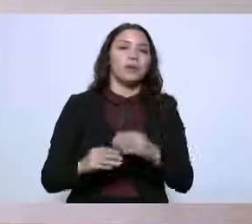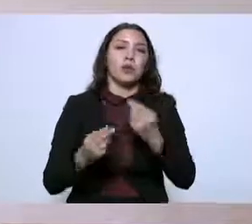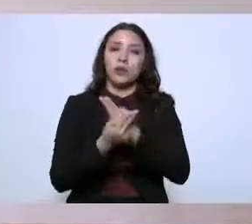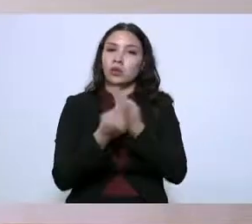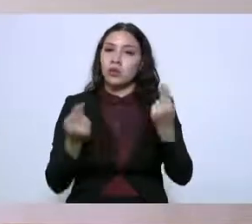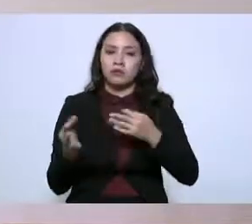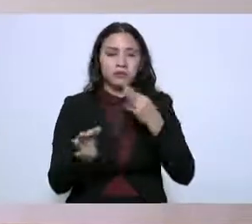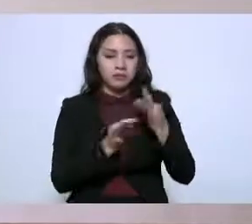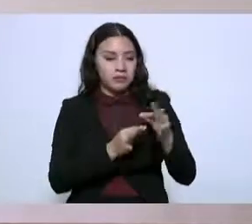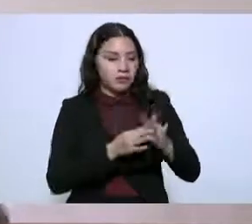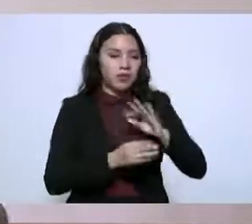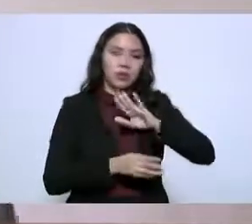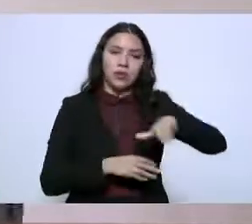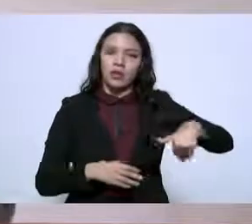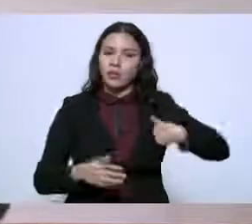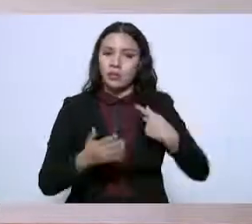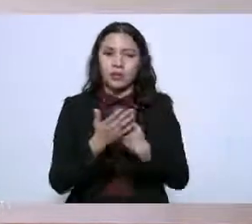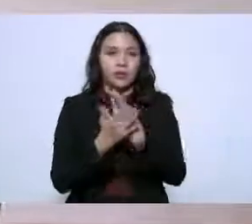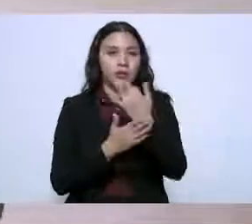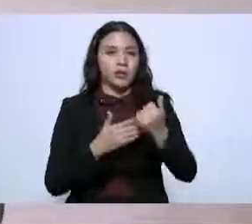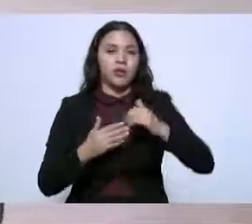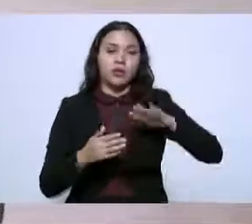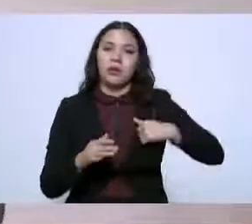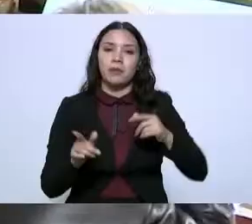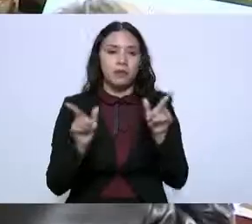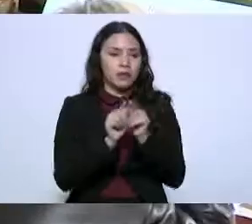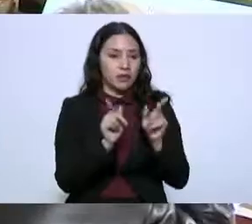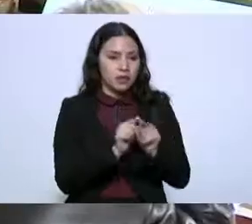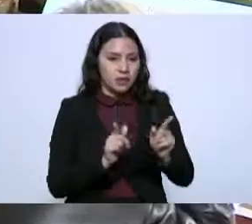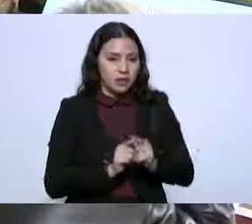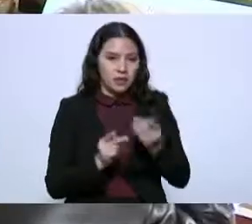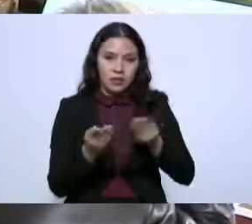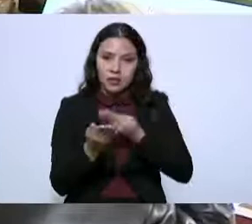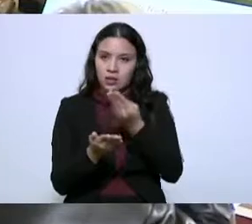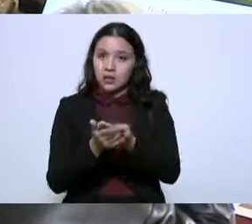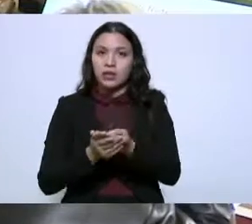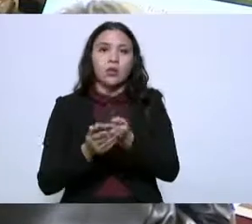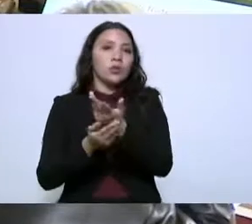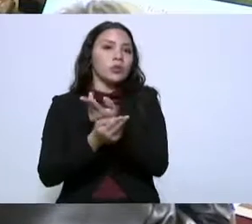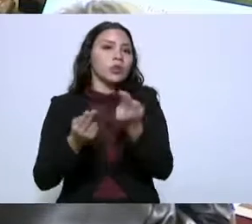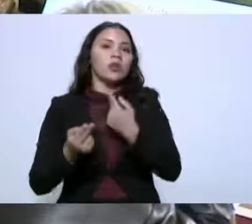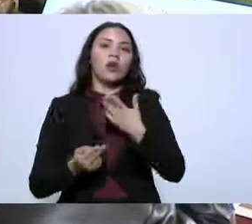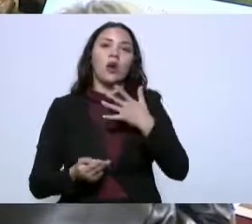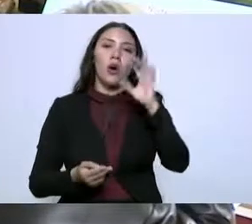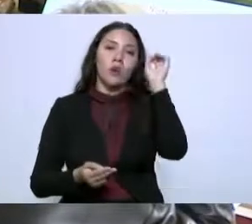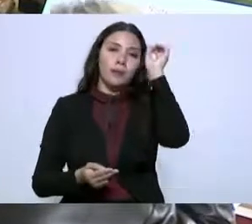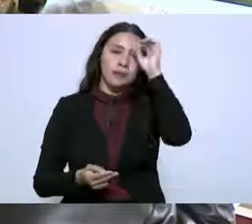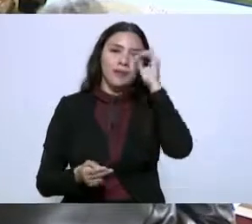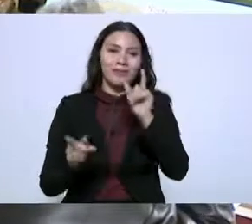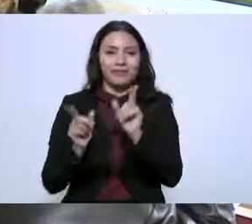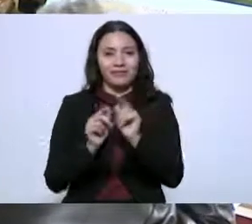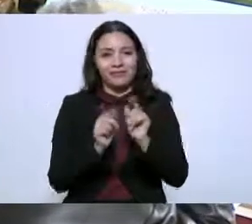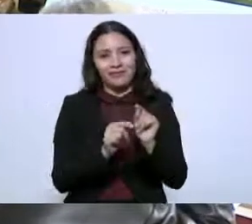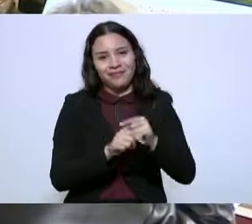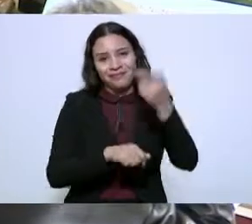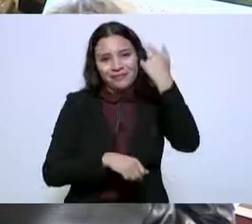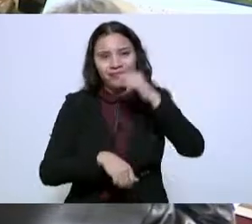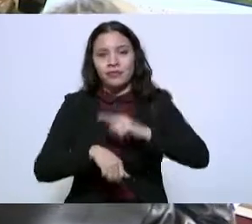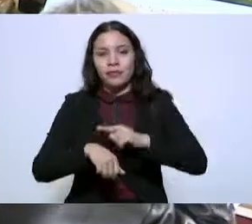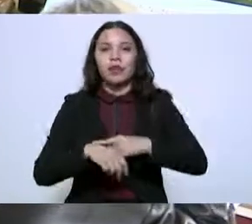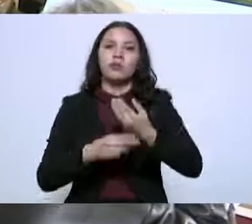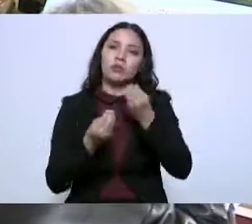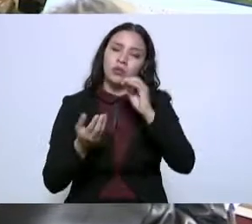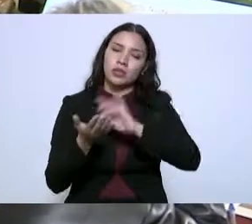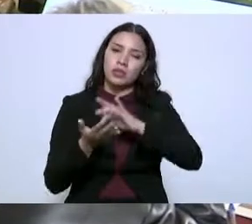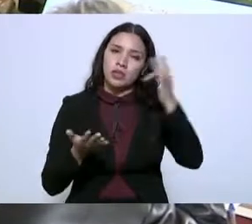están todos los demás proyectos, pero yo me limito a hacerlo hasta este momento, por obvio de tiempo, pero le agradezco